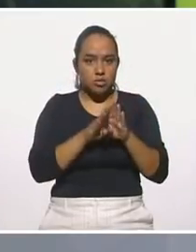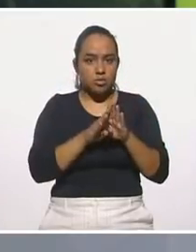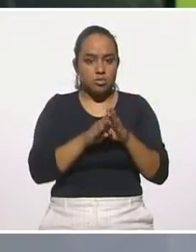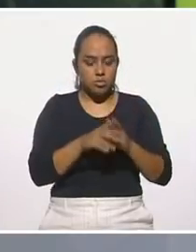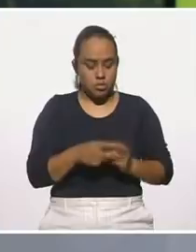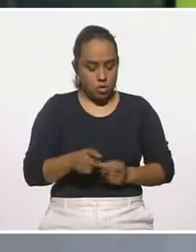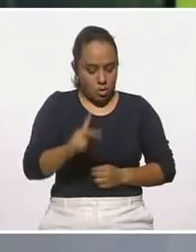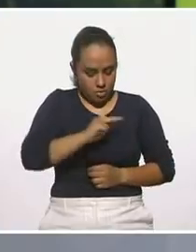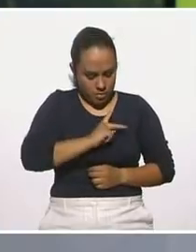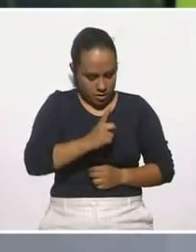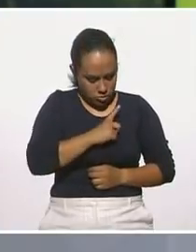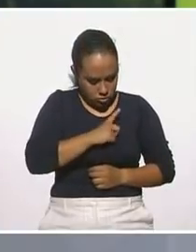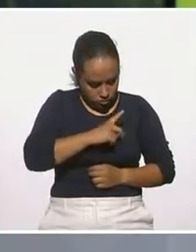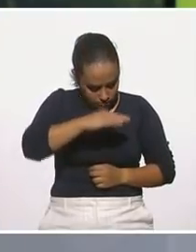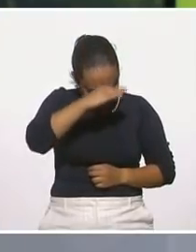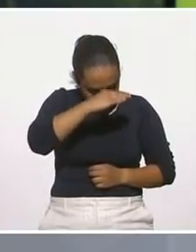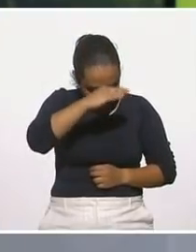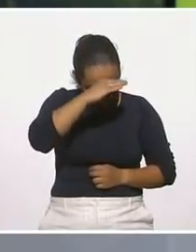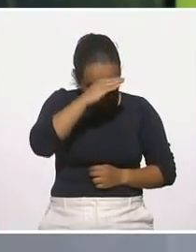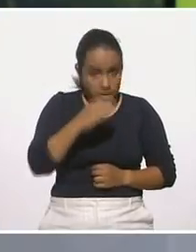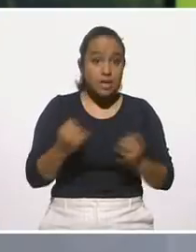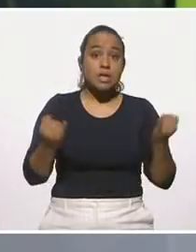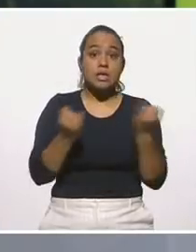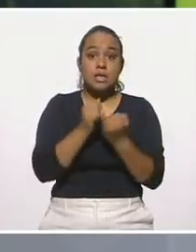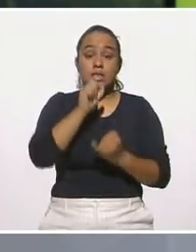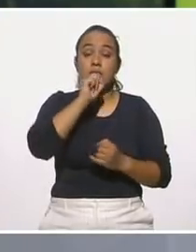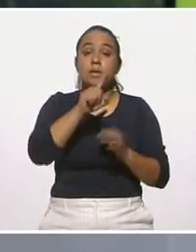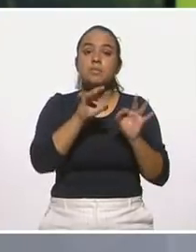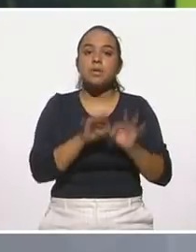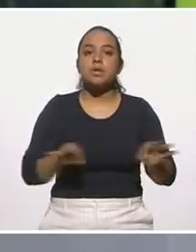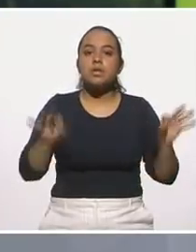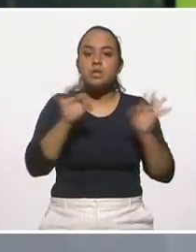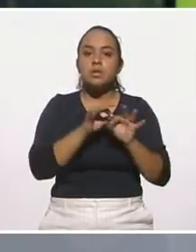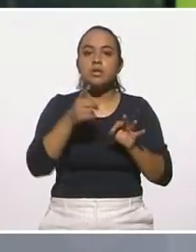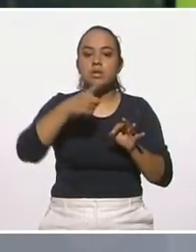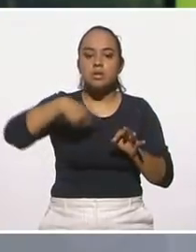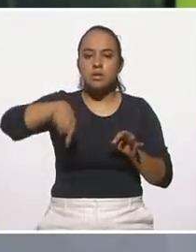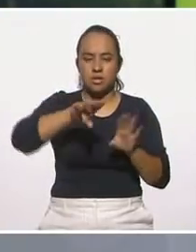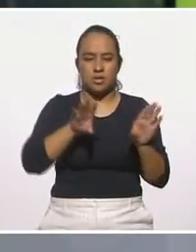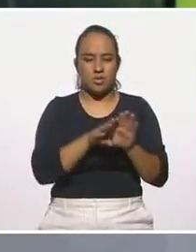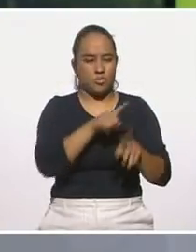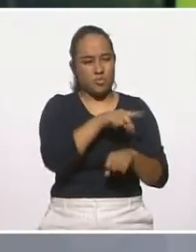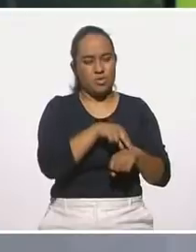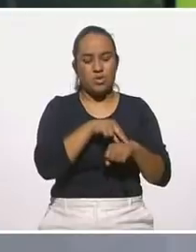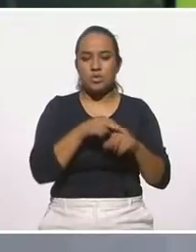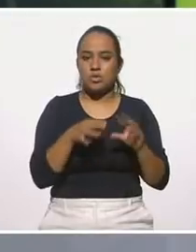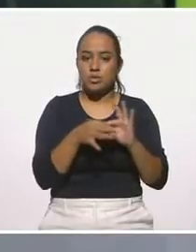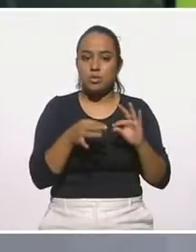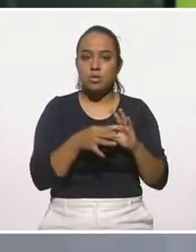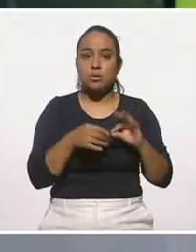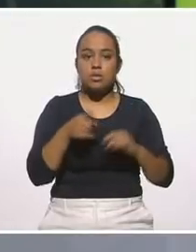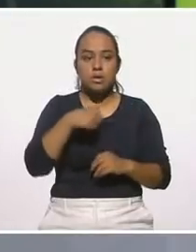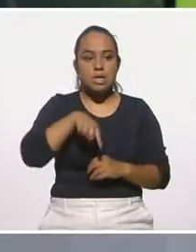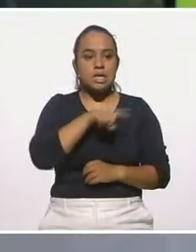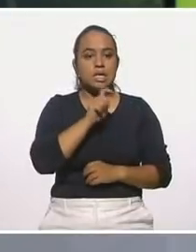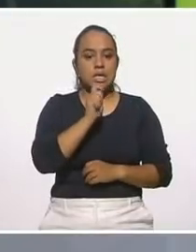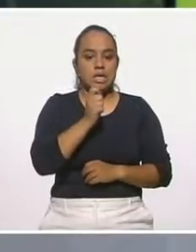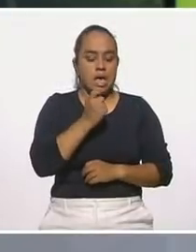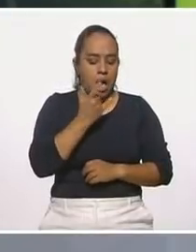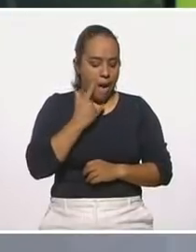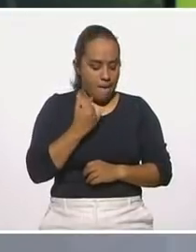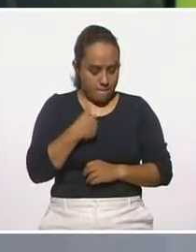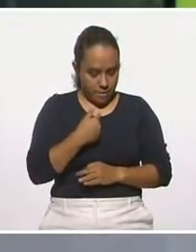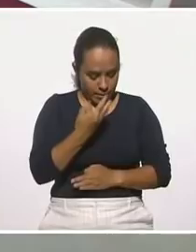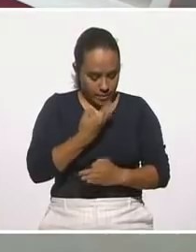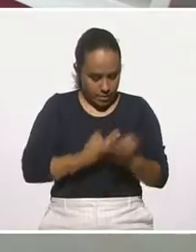la autorreflexión, y considero importante también la capacidad, como dice el doctor, de ser amable contigo,